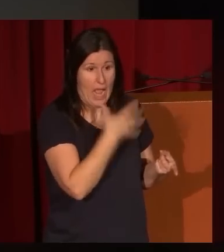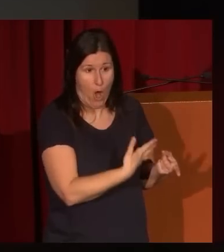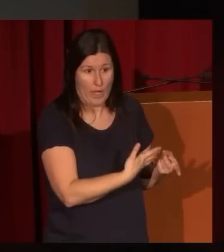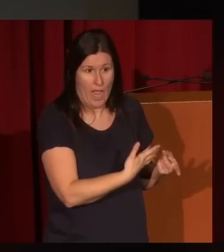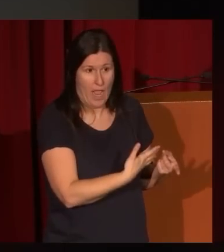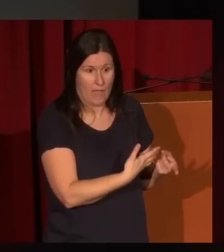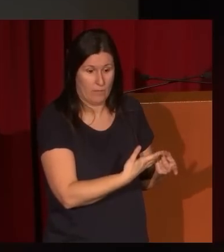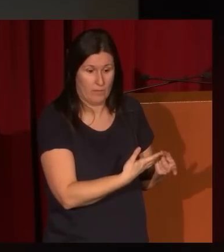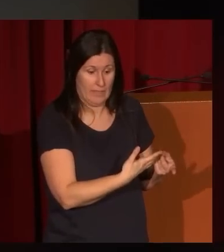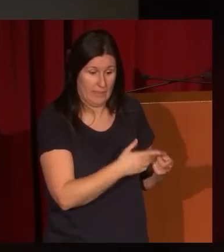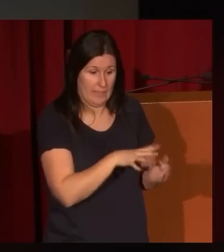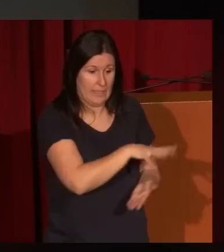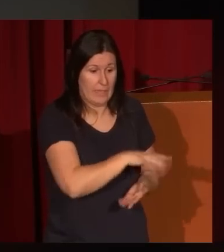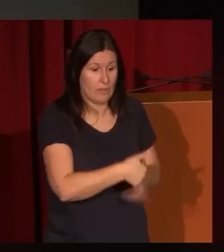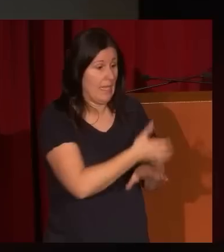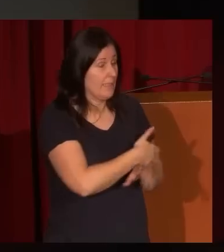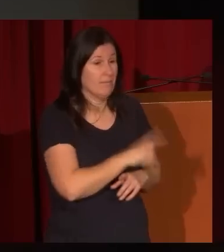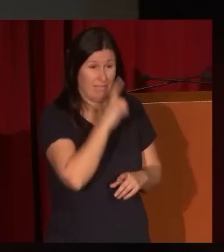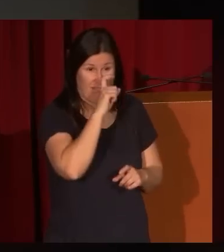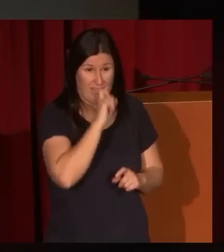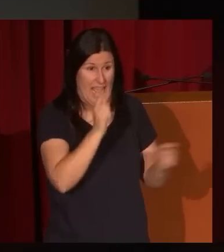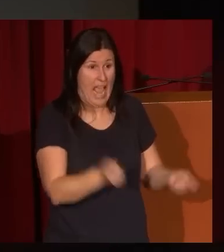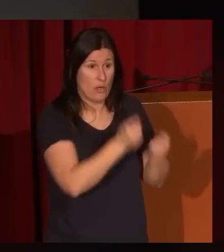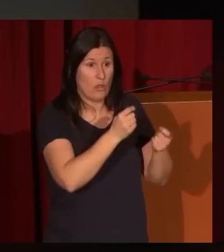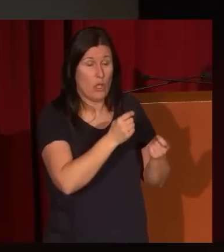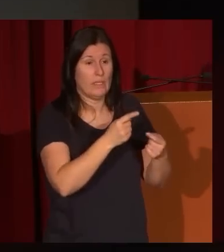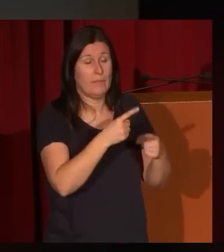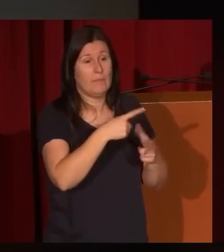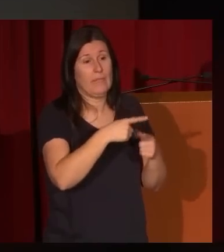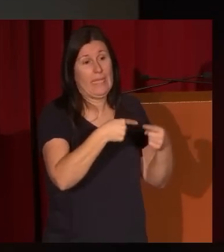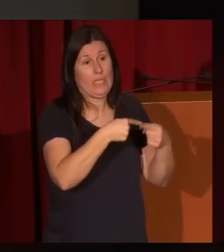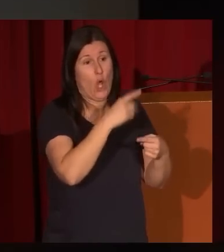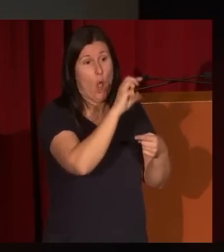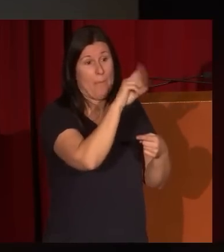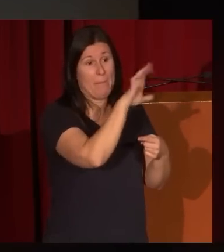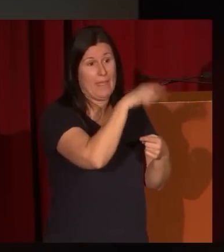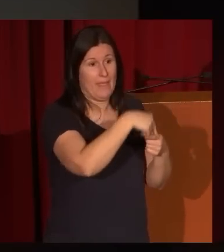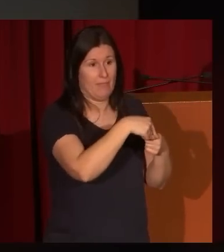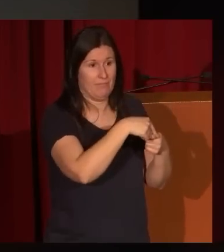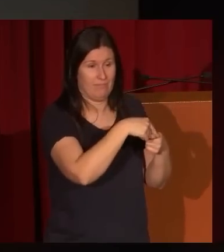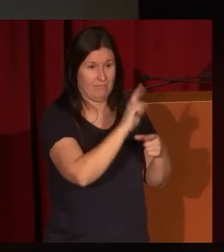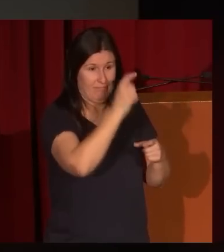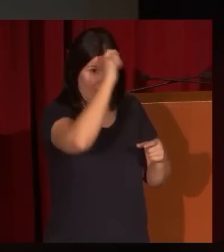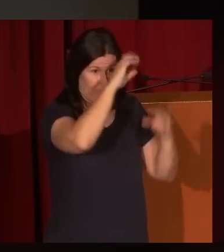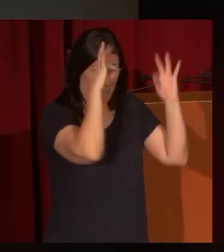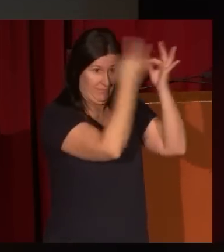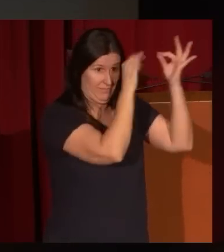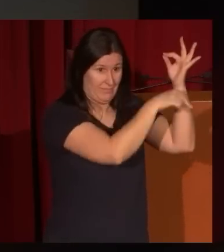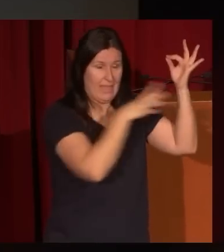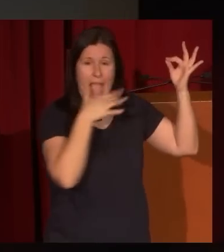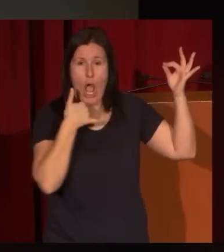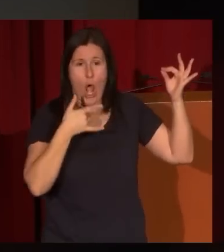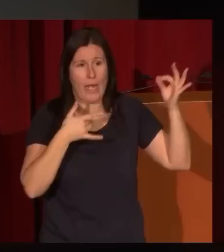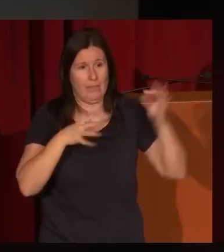estaba el anuncio del tío Pepe y ahora está la tienda de una conocida marca de teléfonos móviles para,